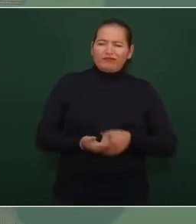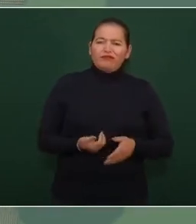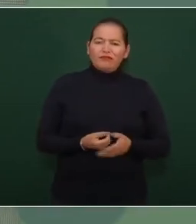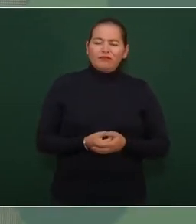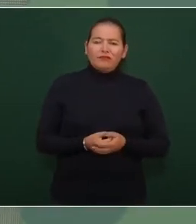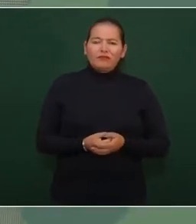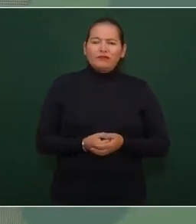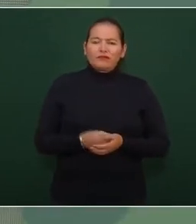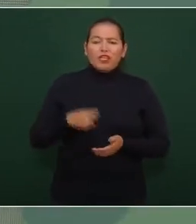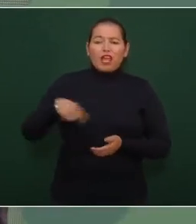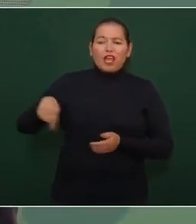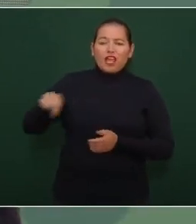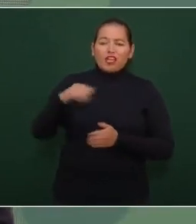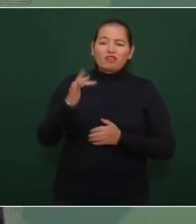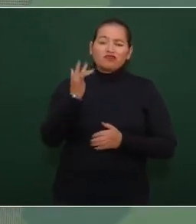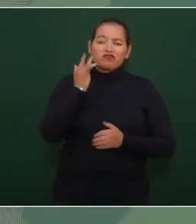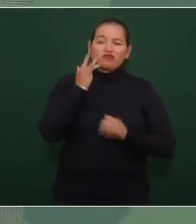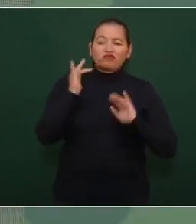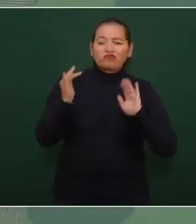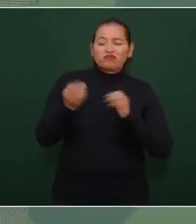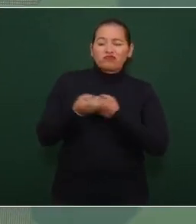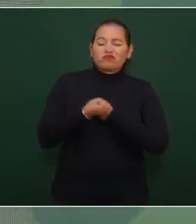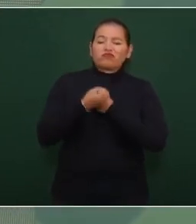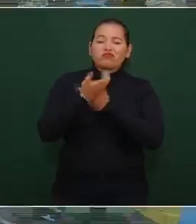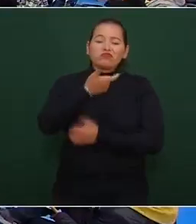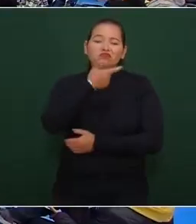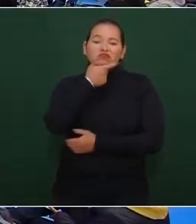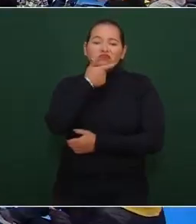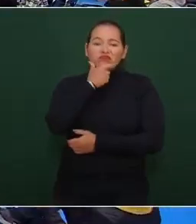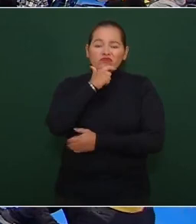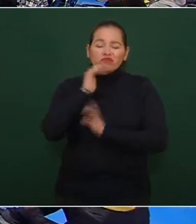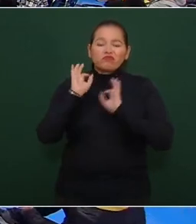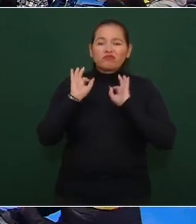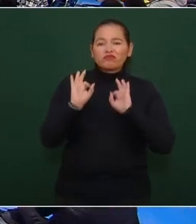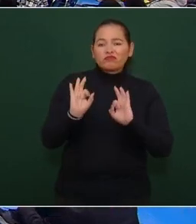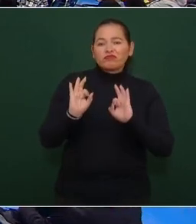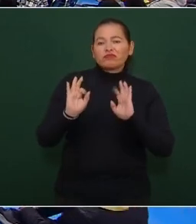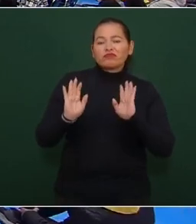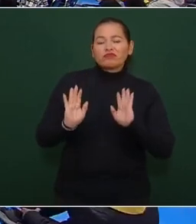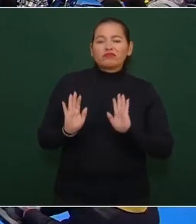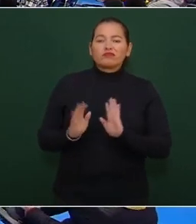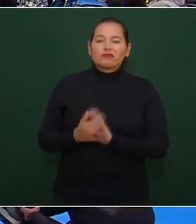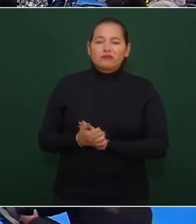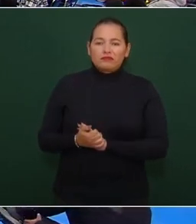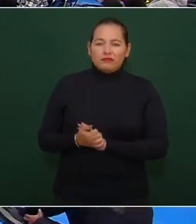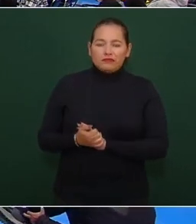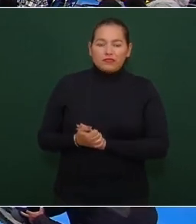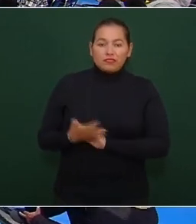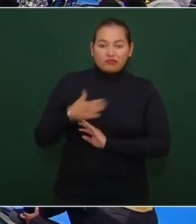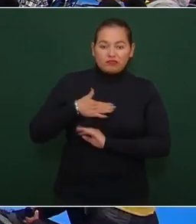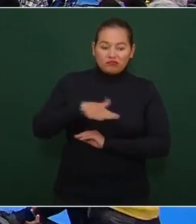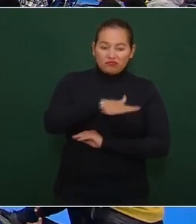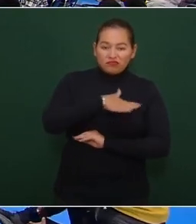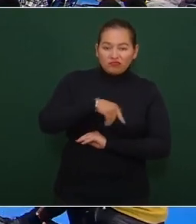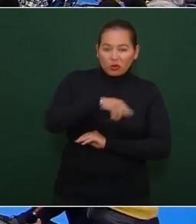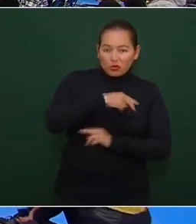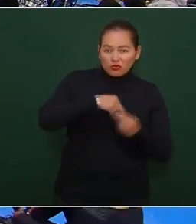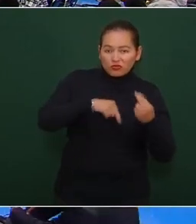lo hablan muy bien y lo pronuncian muy bien entonces este nosotros apenas